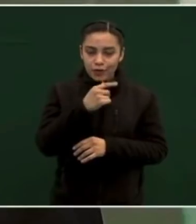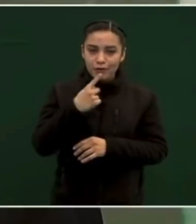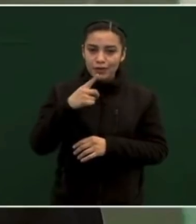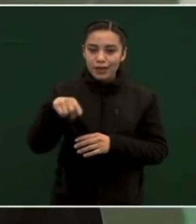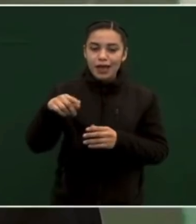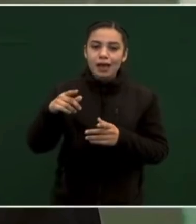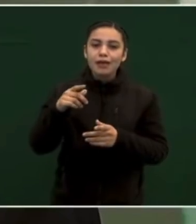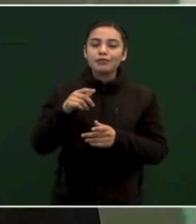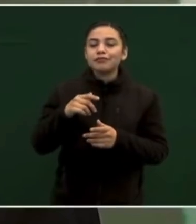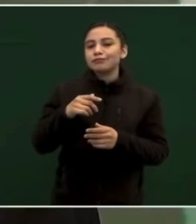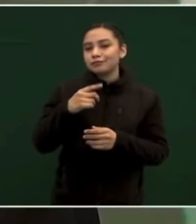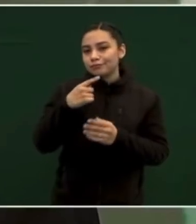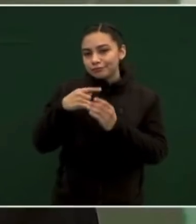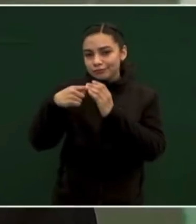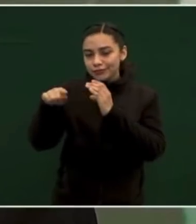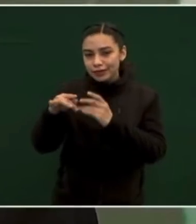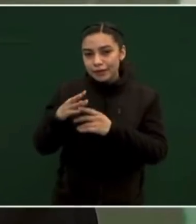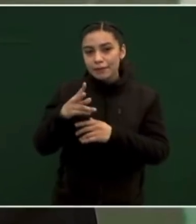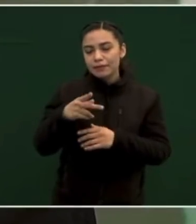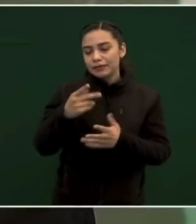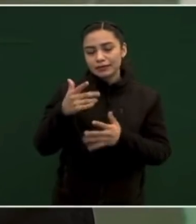es obsoleto.